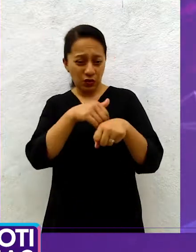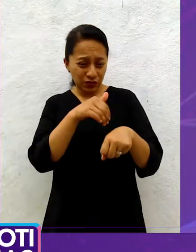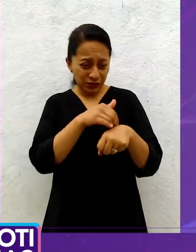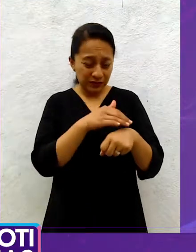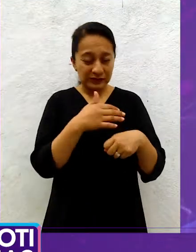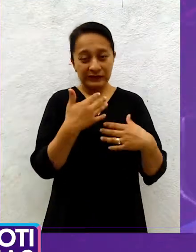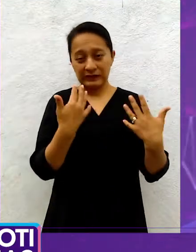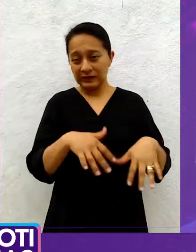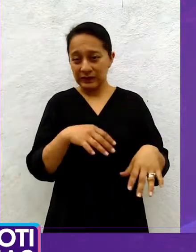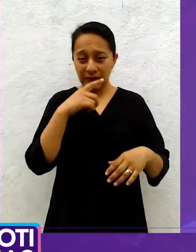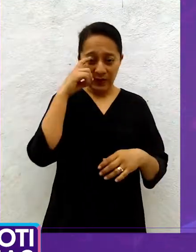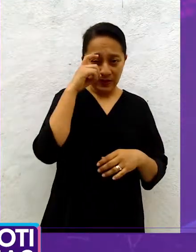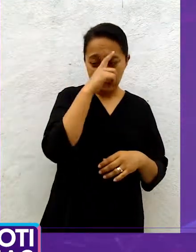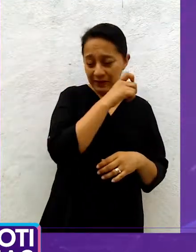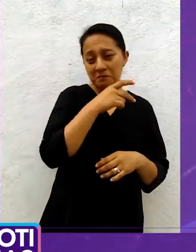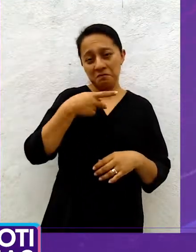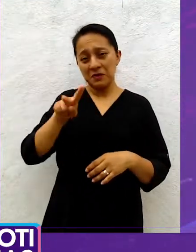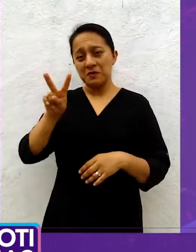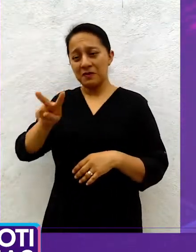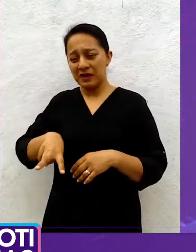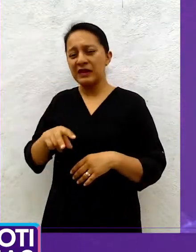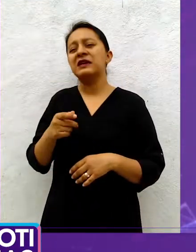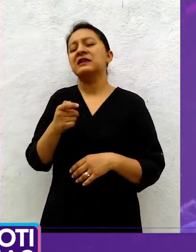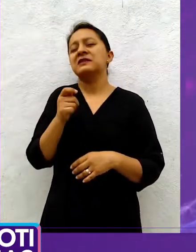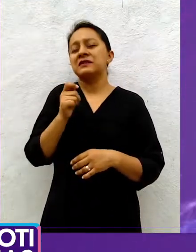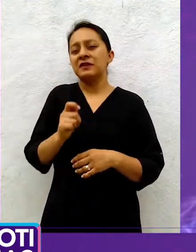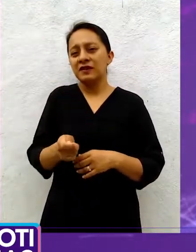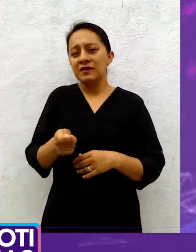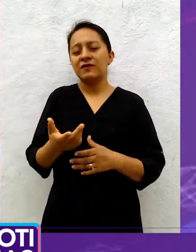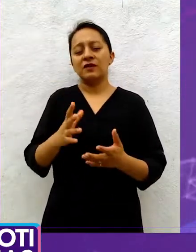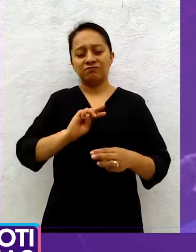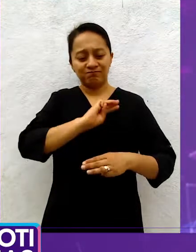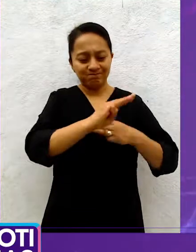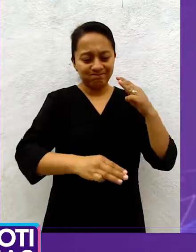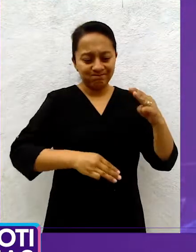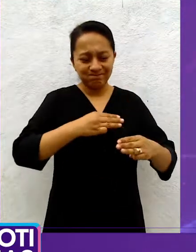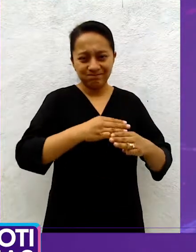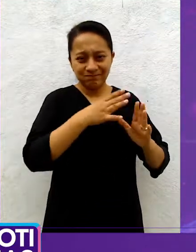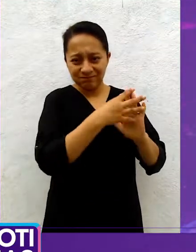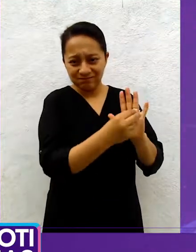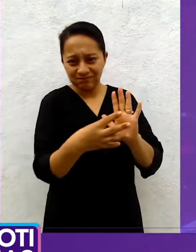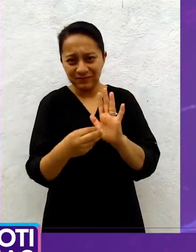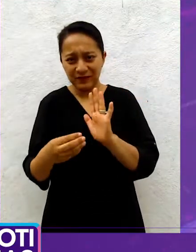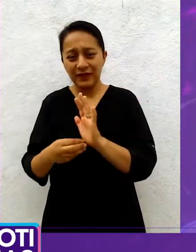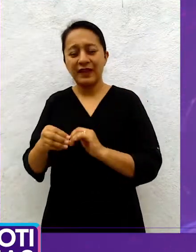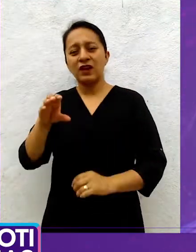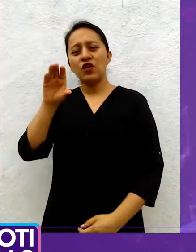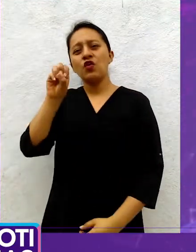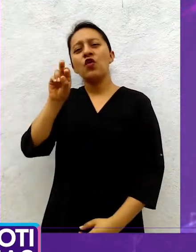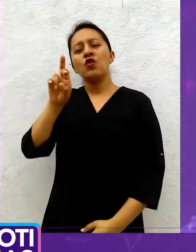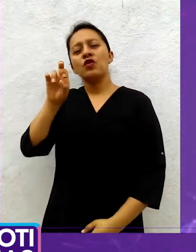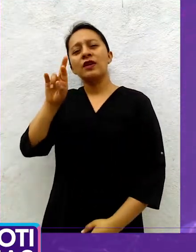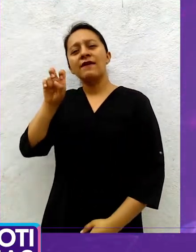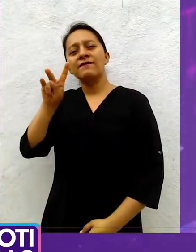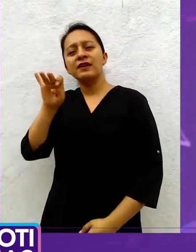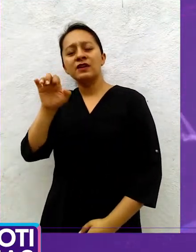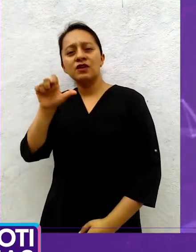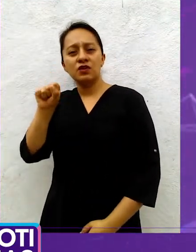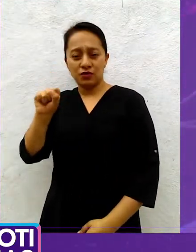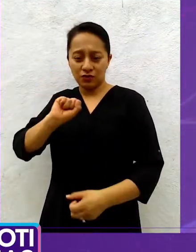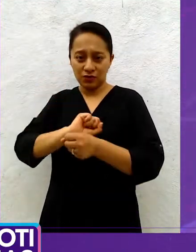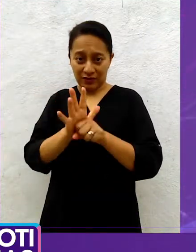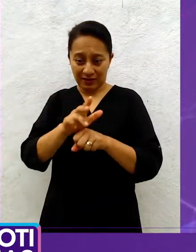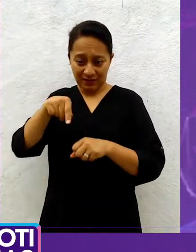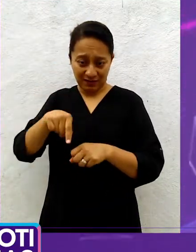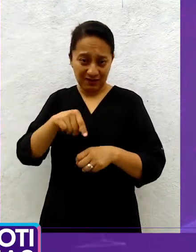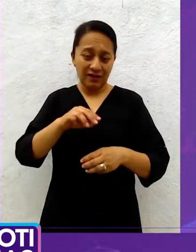Las estadísticas son frías, pero reales e indicadores de la evolución de una pandemia. Por ejemplo, la del coronavirus que vive el mundo y que vivimos los